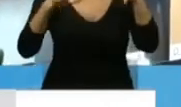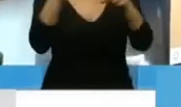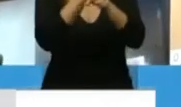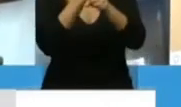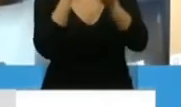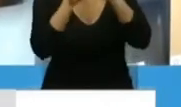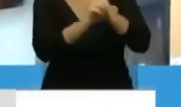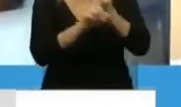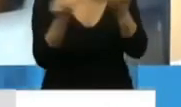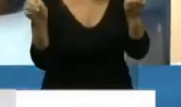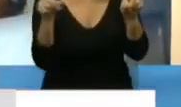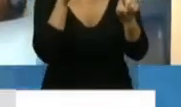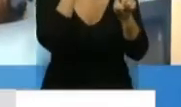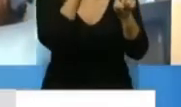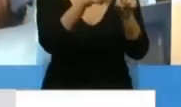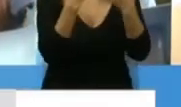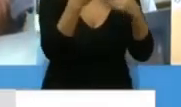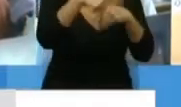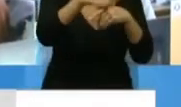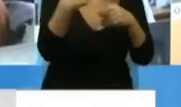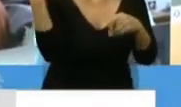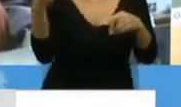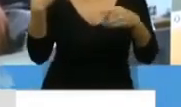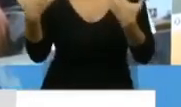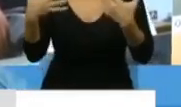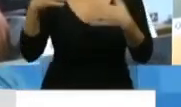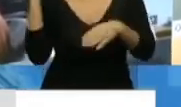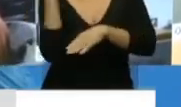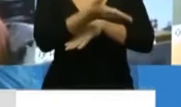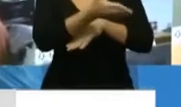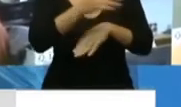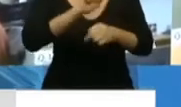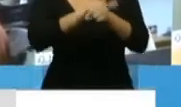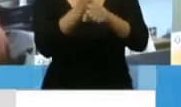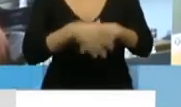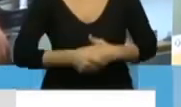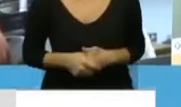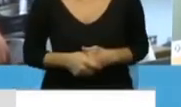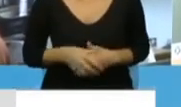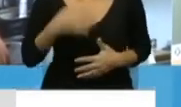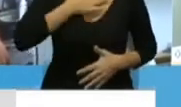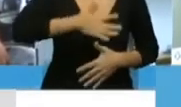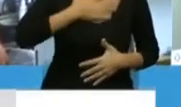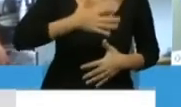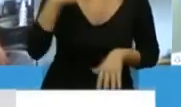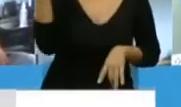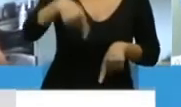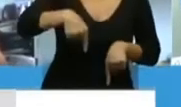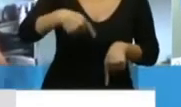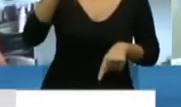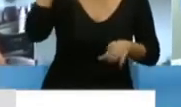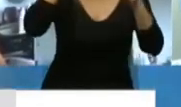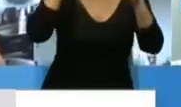nos van a permitir vencer el coronavirus. Celebro que valoremos el sistema de salud y a todos sus trabajadores.